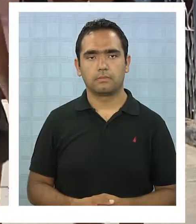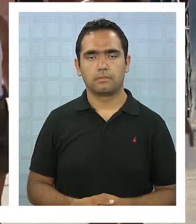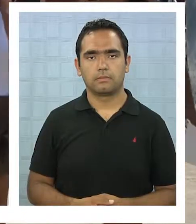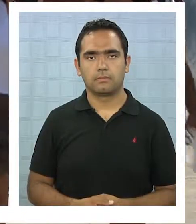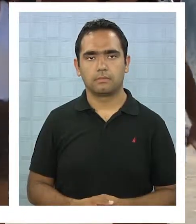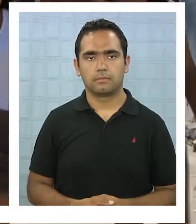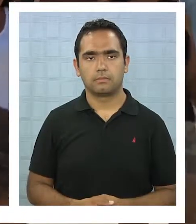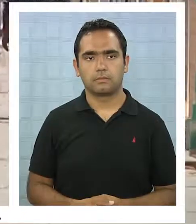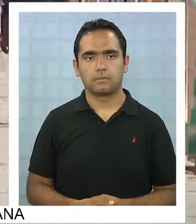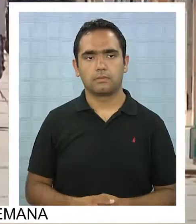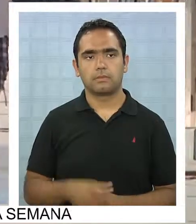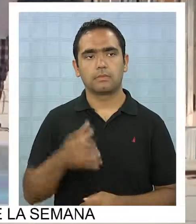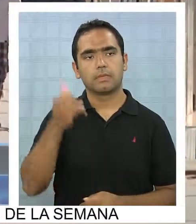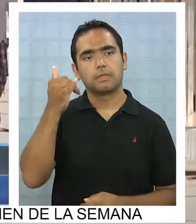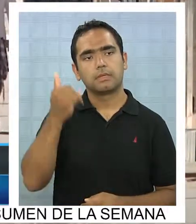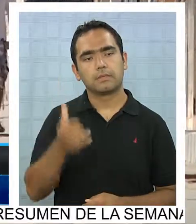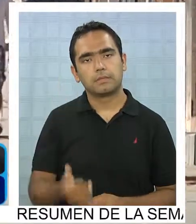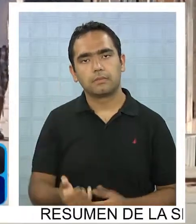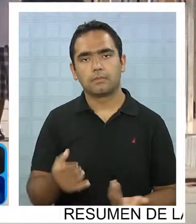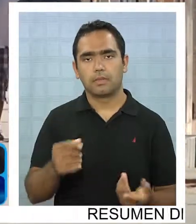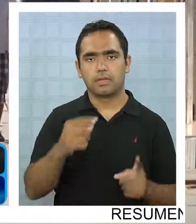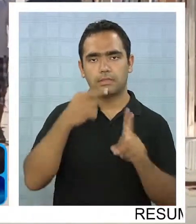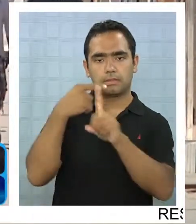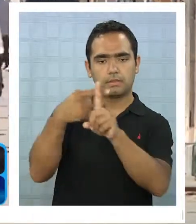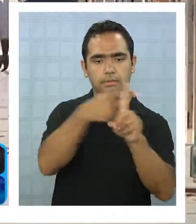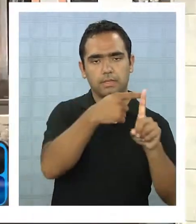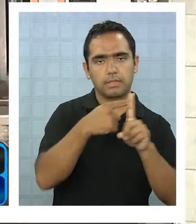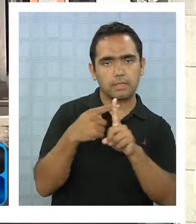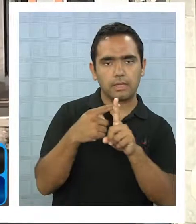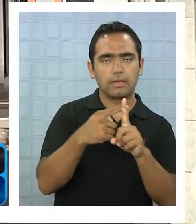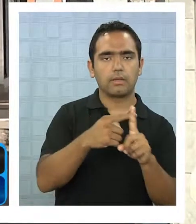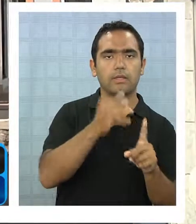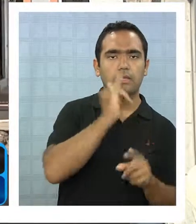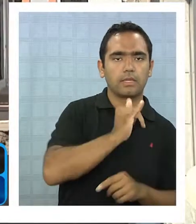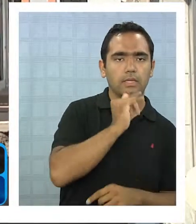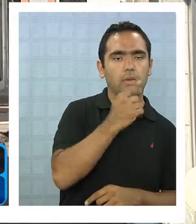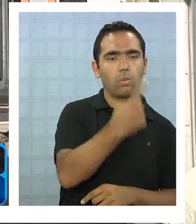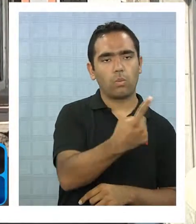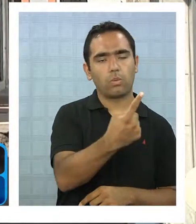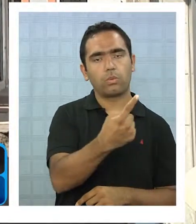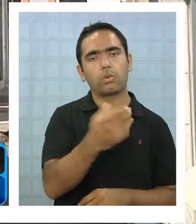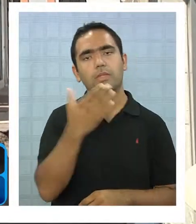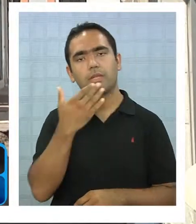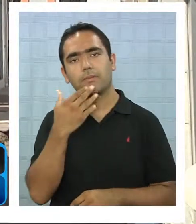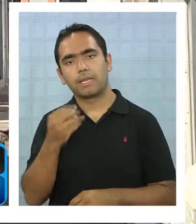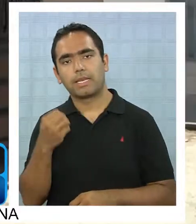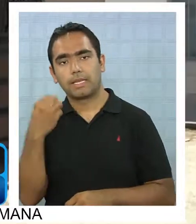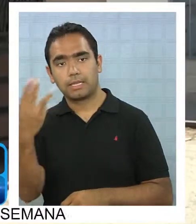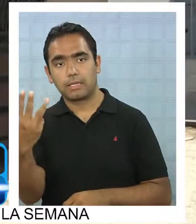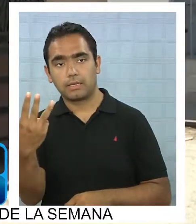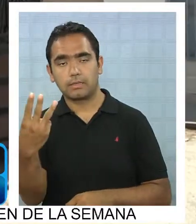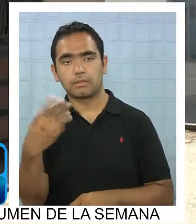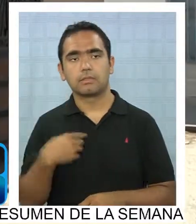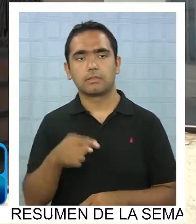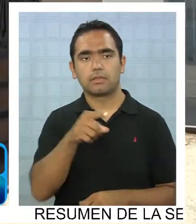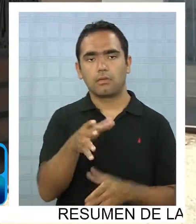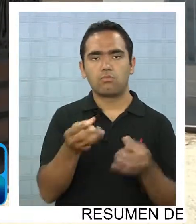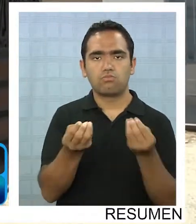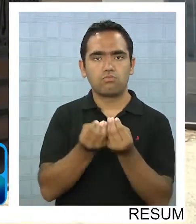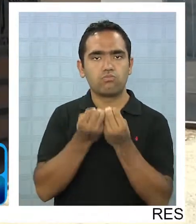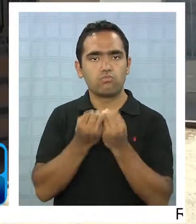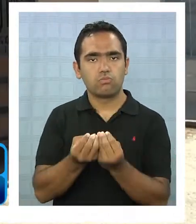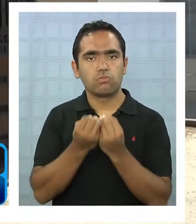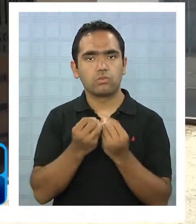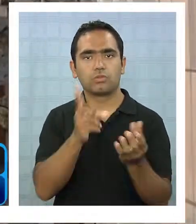Los clásicos cementerios iquiqueños número 1 y número 3 están llegando a un punto de no retorno, ya que los espacios